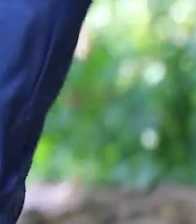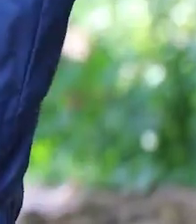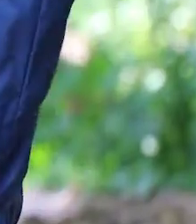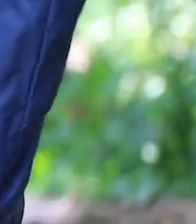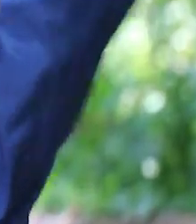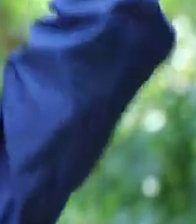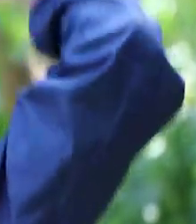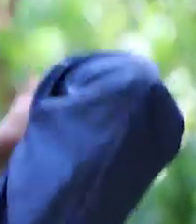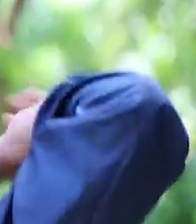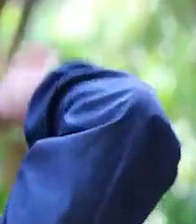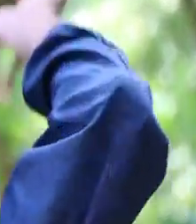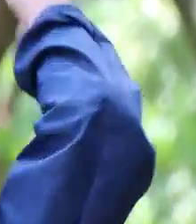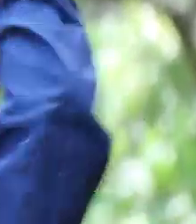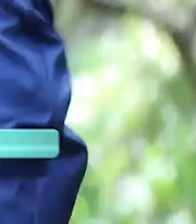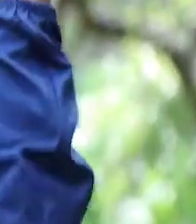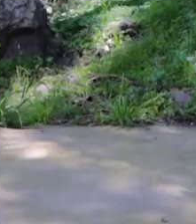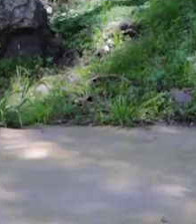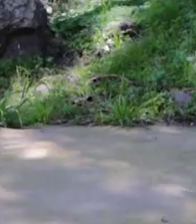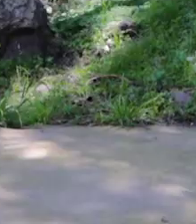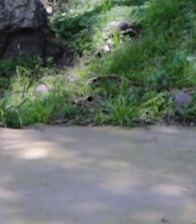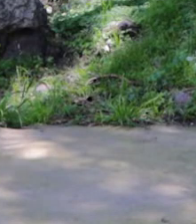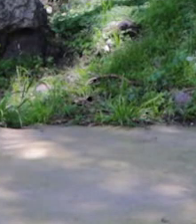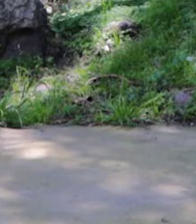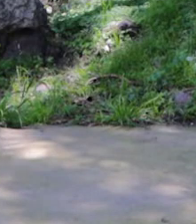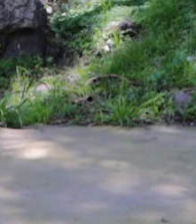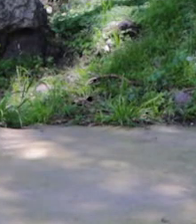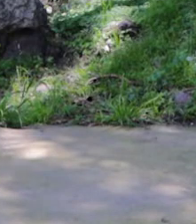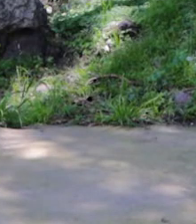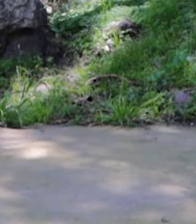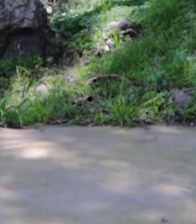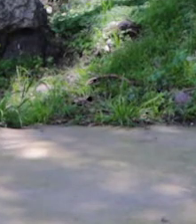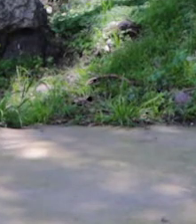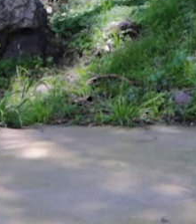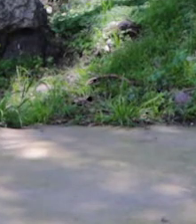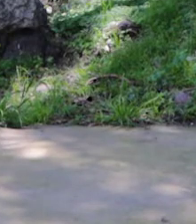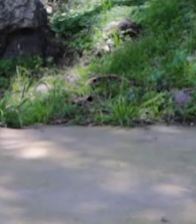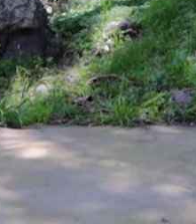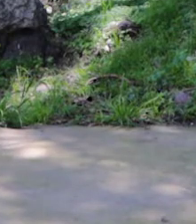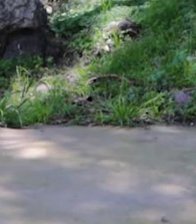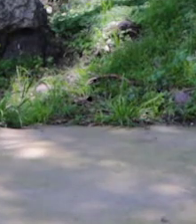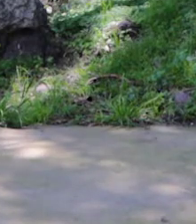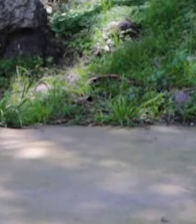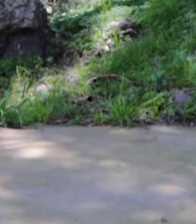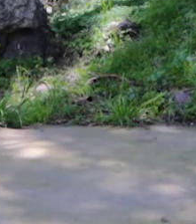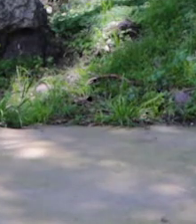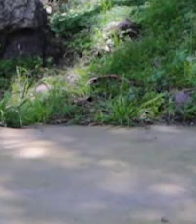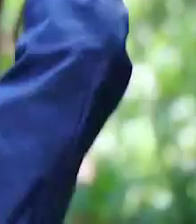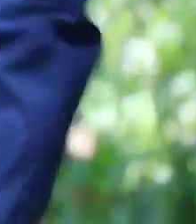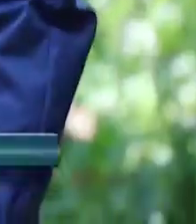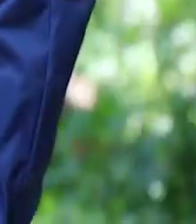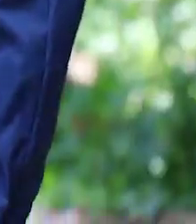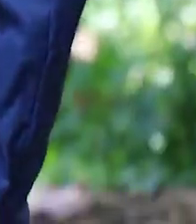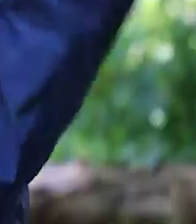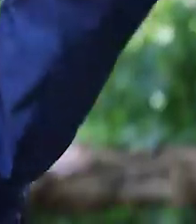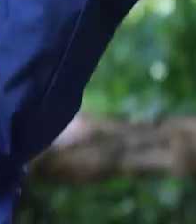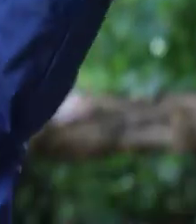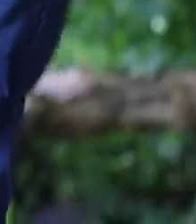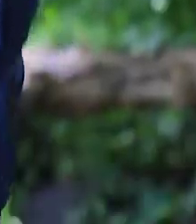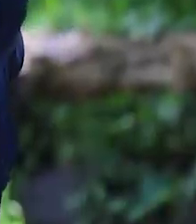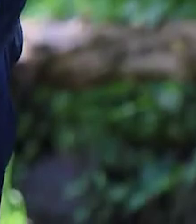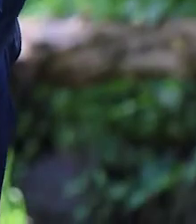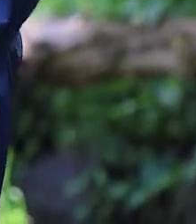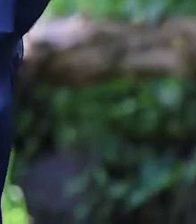Flexión y estendo. Con fuerza, con fuerza. Bien, Jair. Muy bien. Con fuerza. Uno más. Bien.